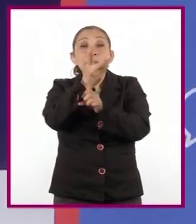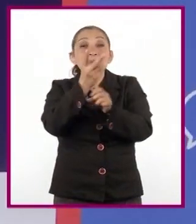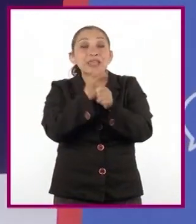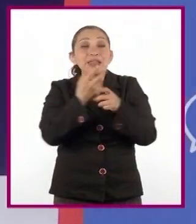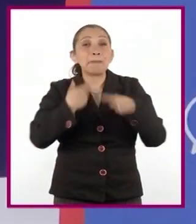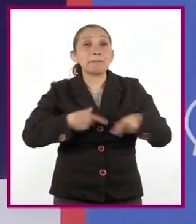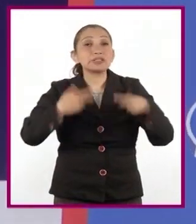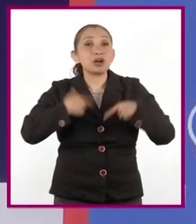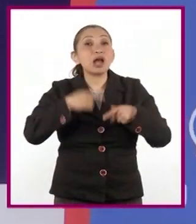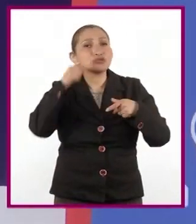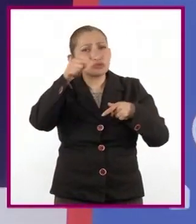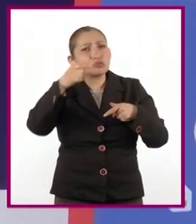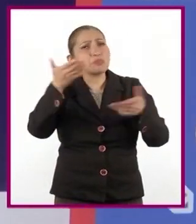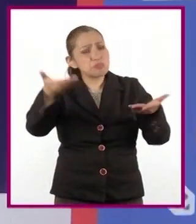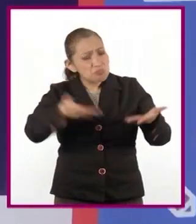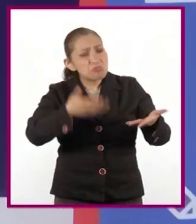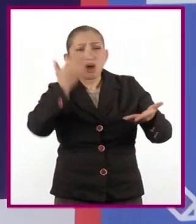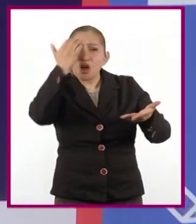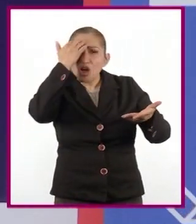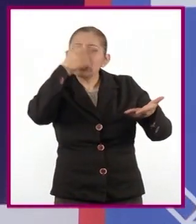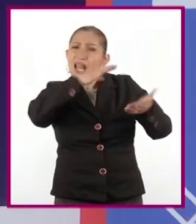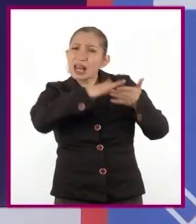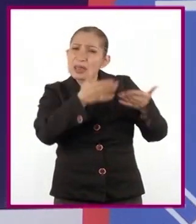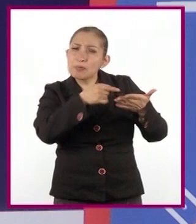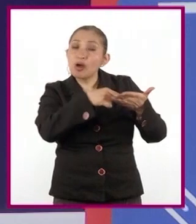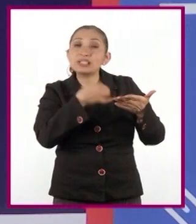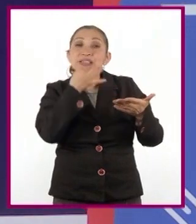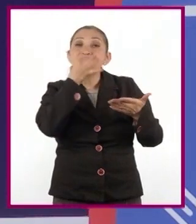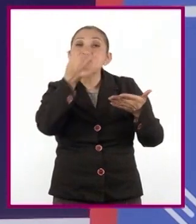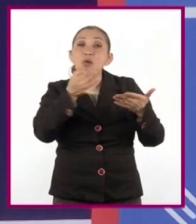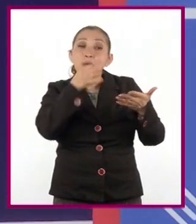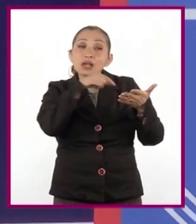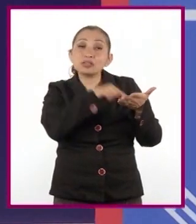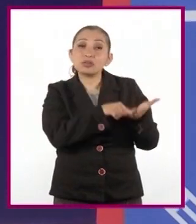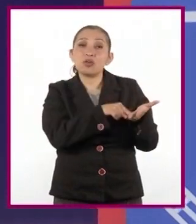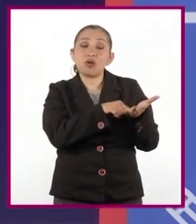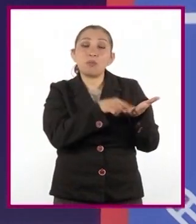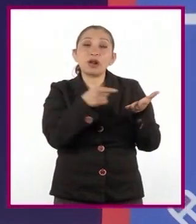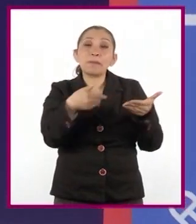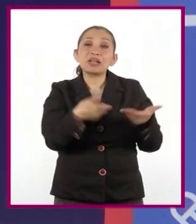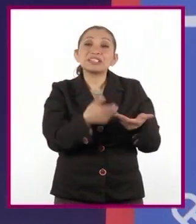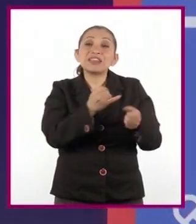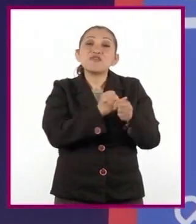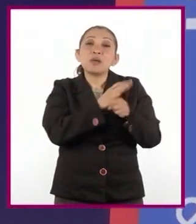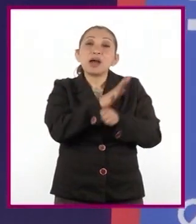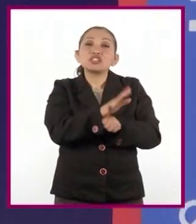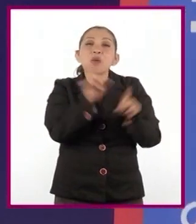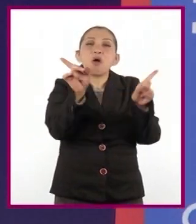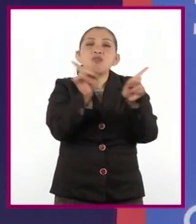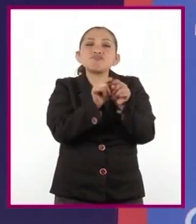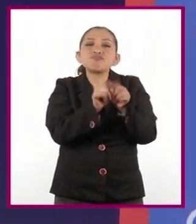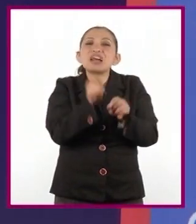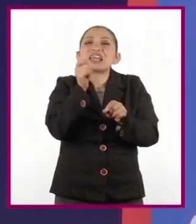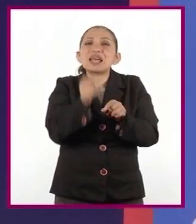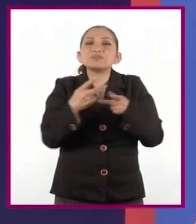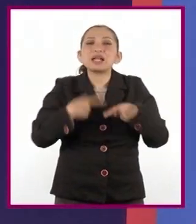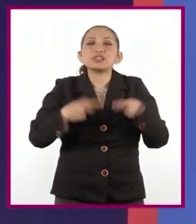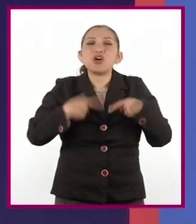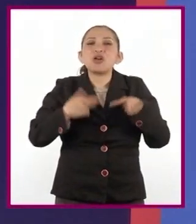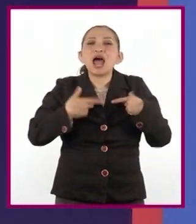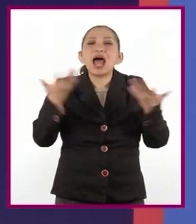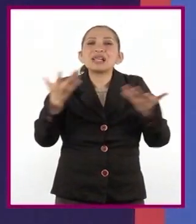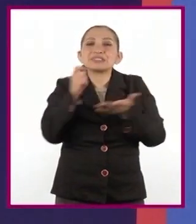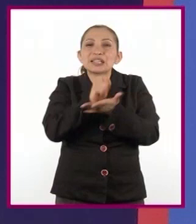leer la obra literaria. Es un texto informativo porque presenta información sobre el autor de la obra